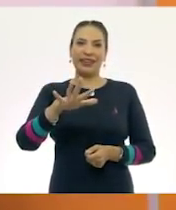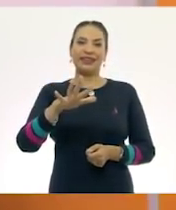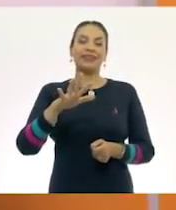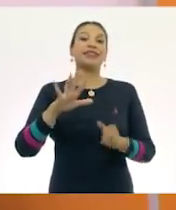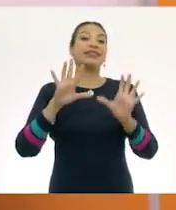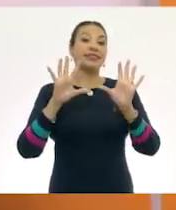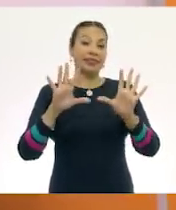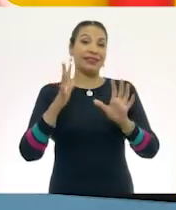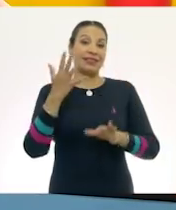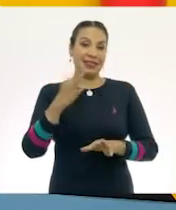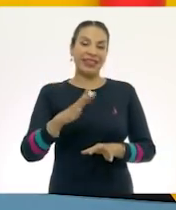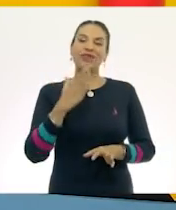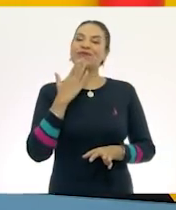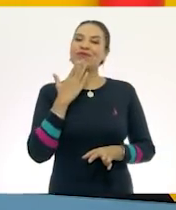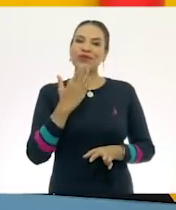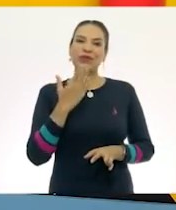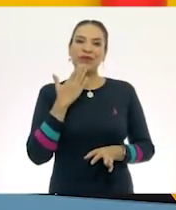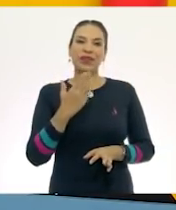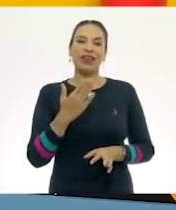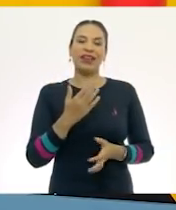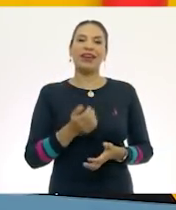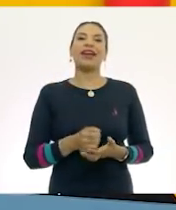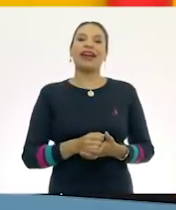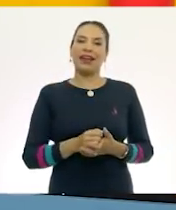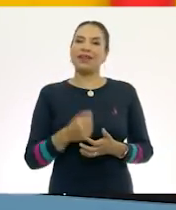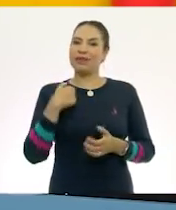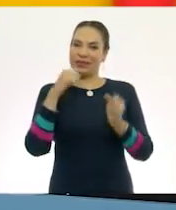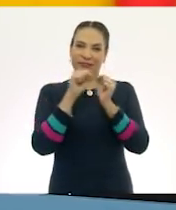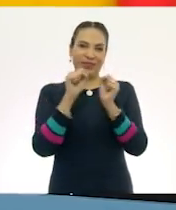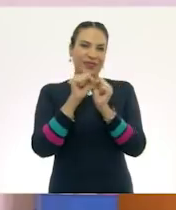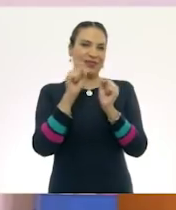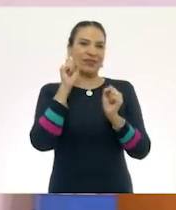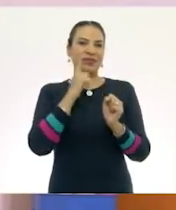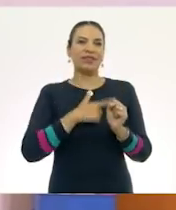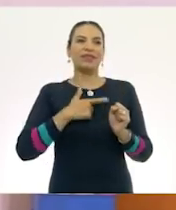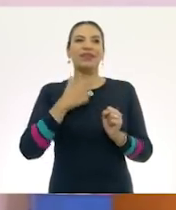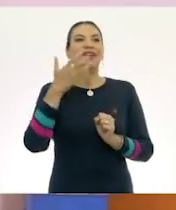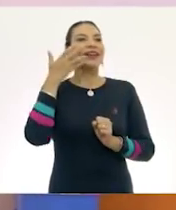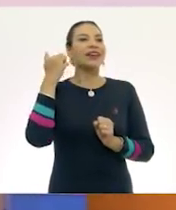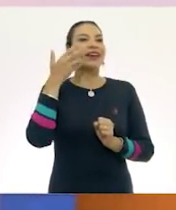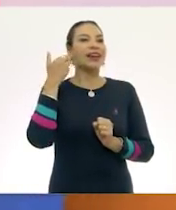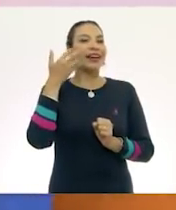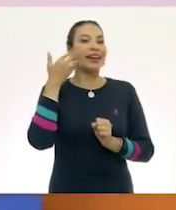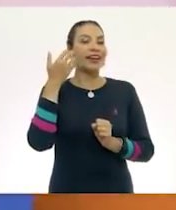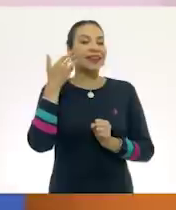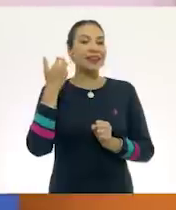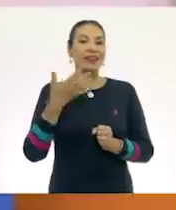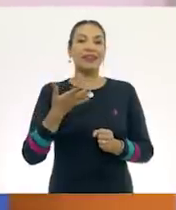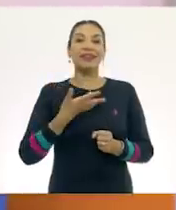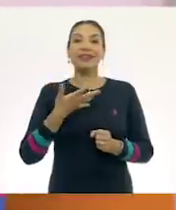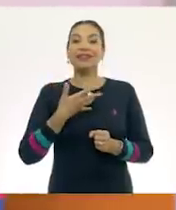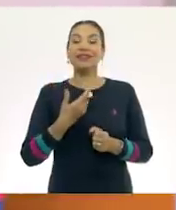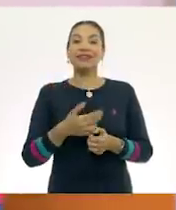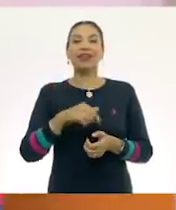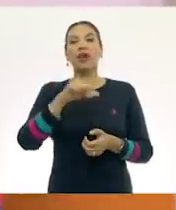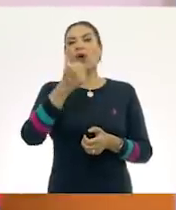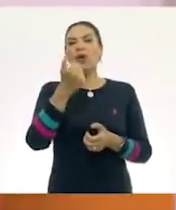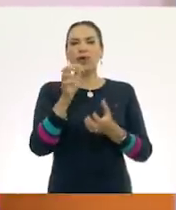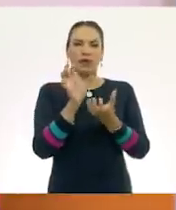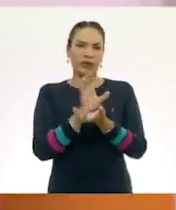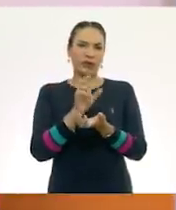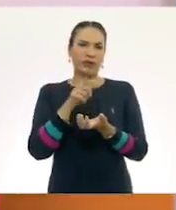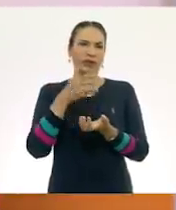¡Diez! ¡Muy bien! ¡Ay! Es que a mi sobrina le encantan los gatos. Y tenemos aquí otro